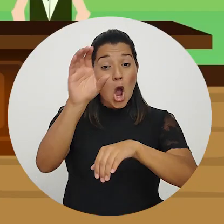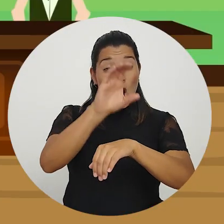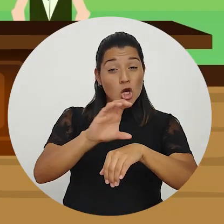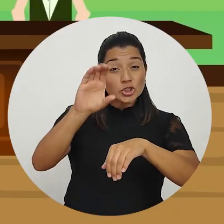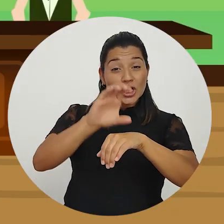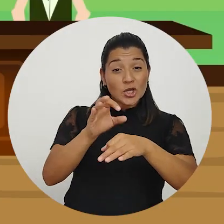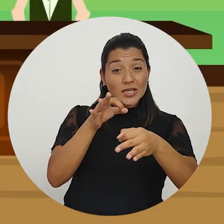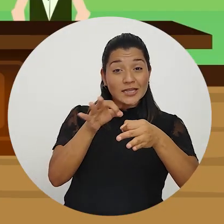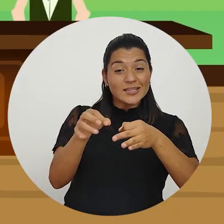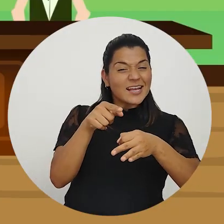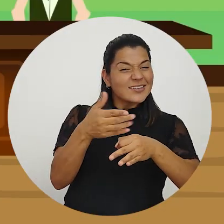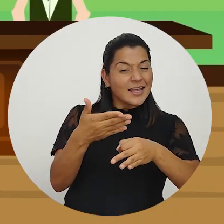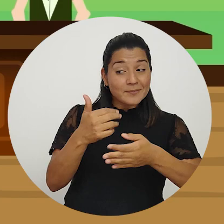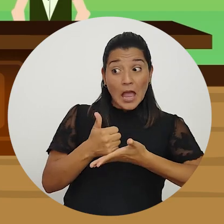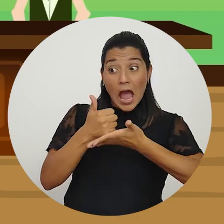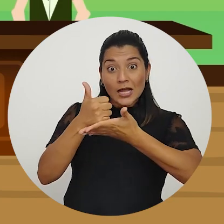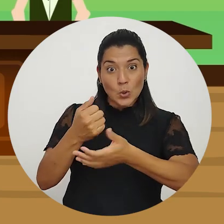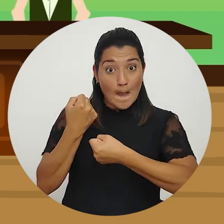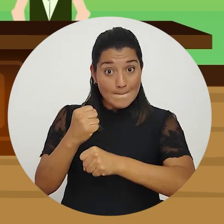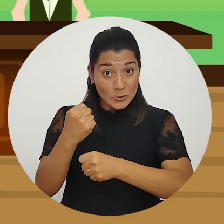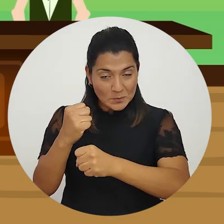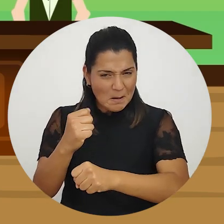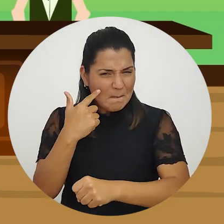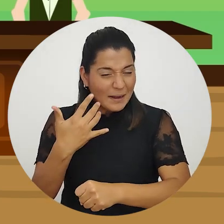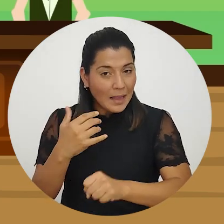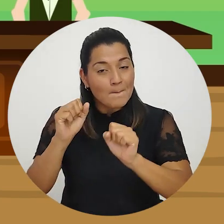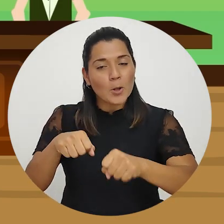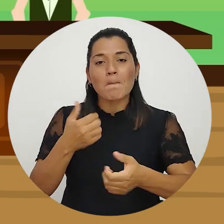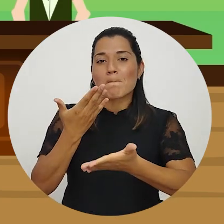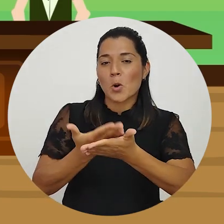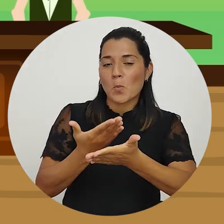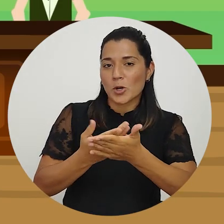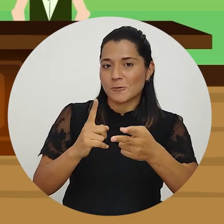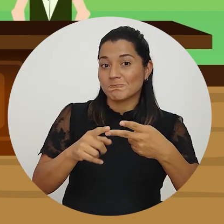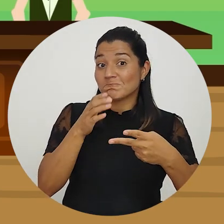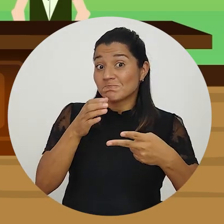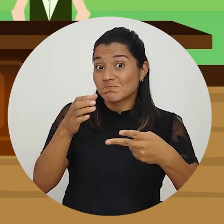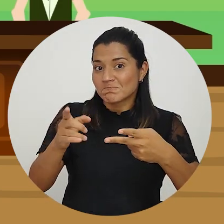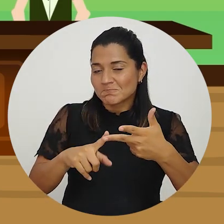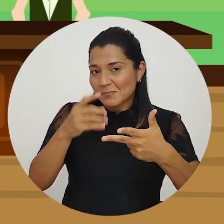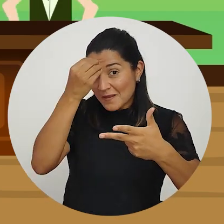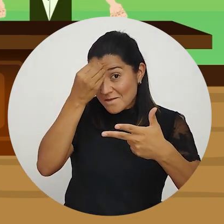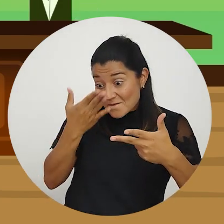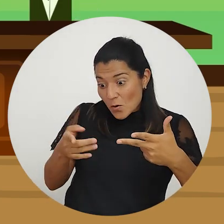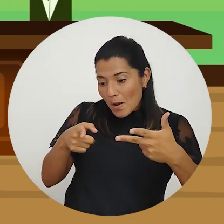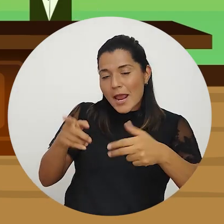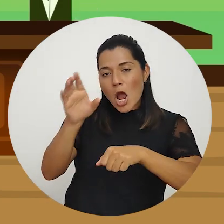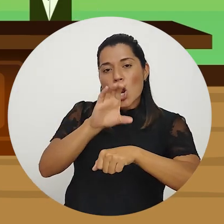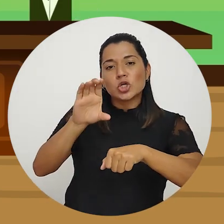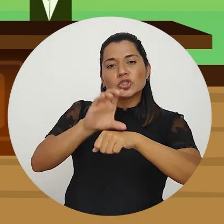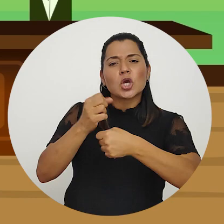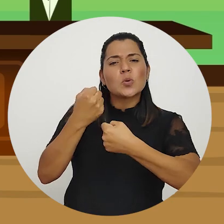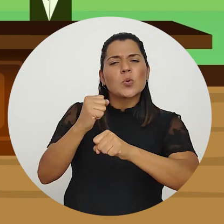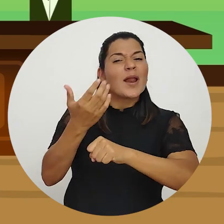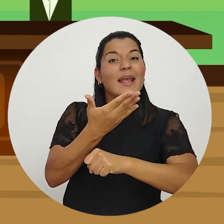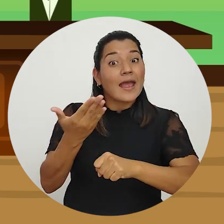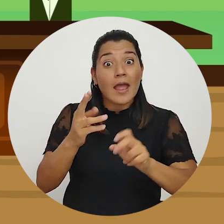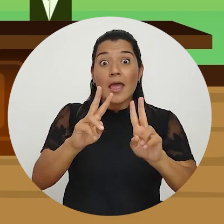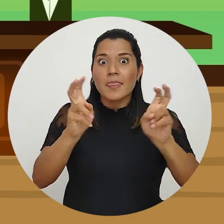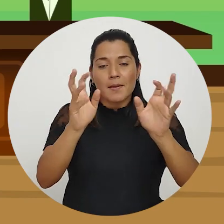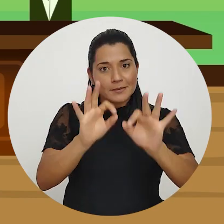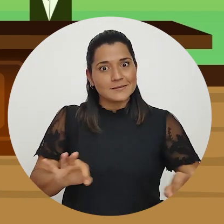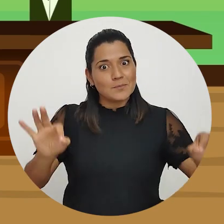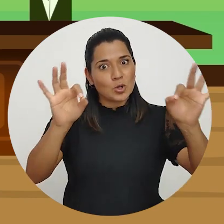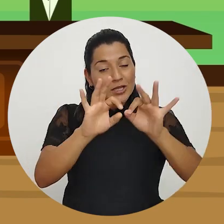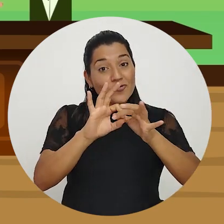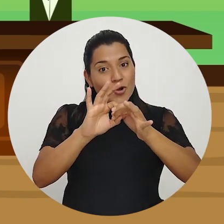Los consejos de distrito colaboran con la municipalidad para proponer, recomendar e informar al consejo municipal los asuntos